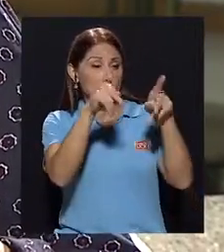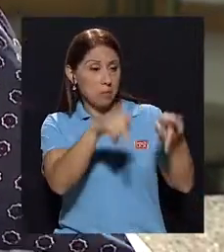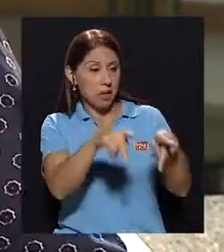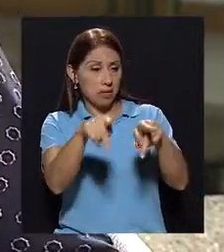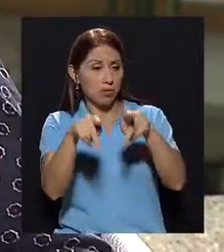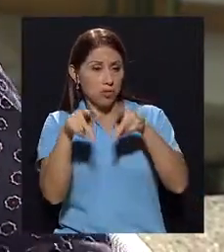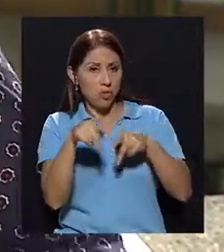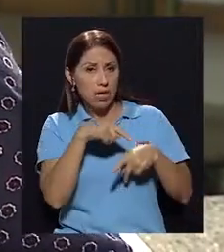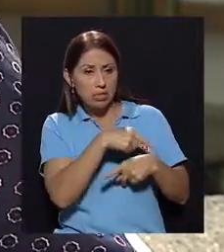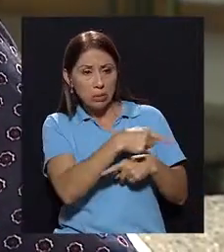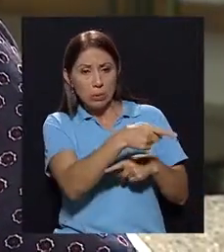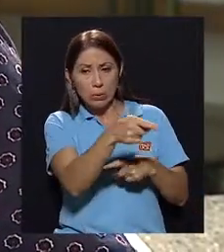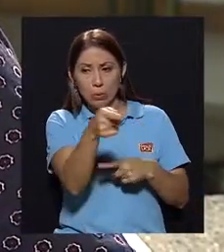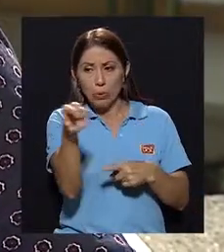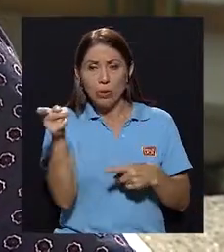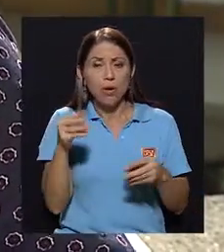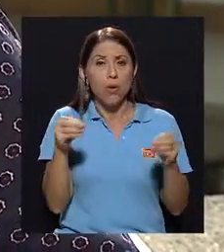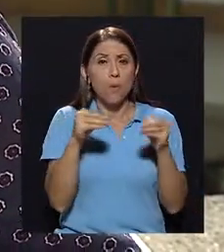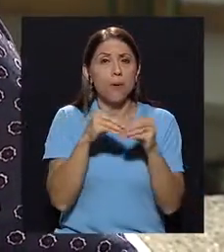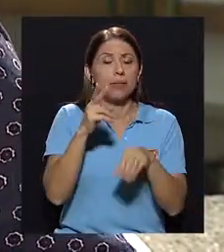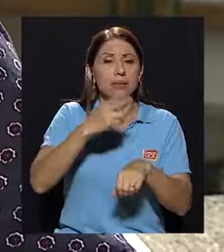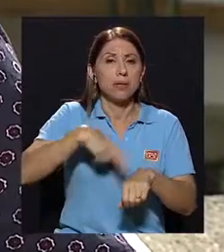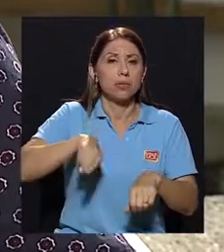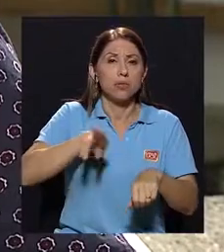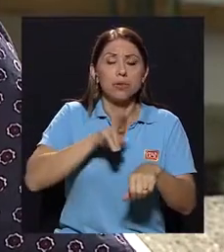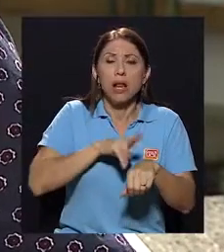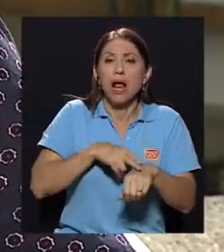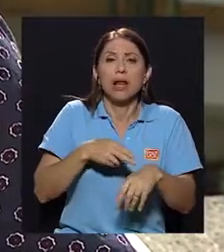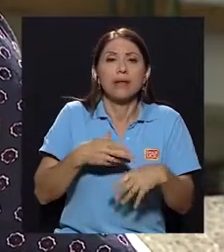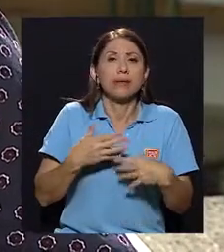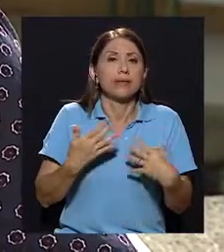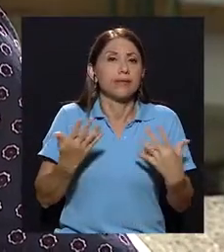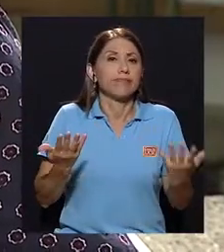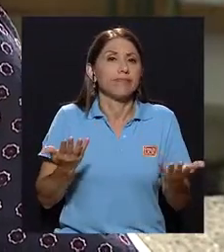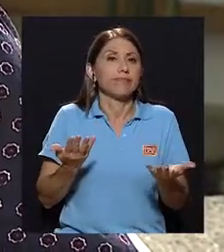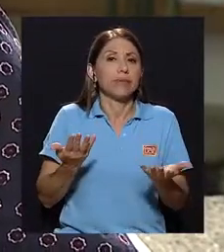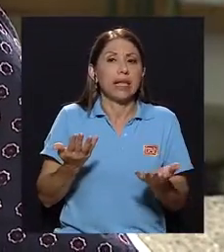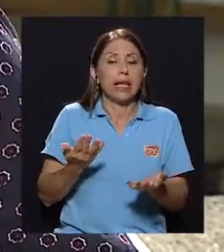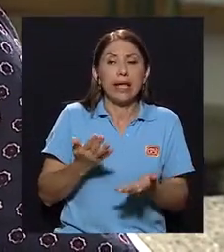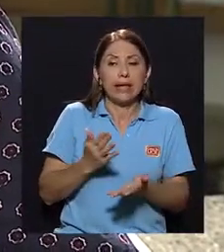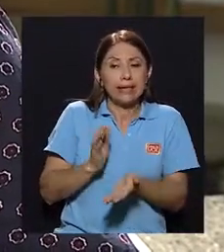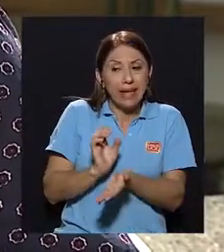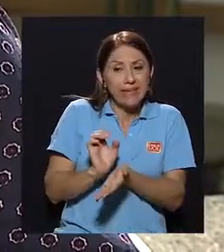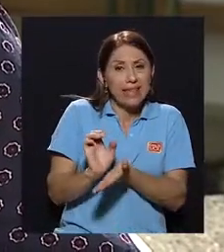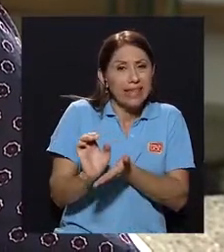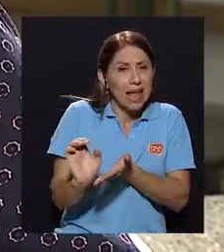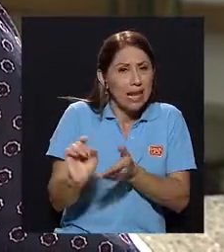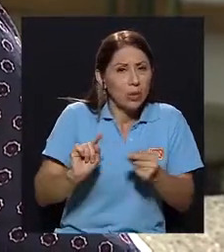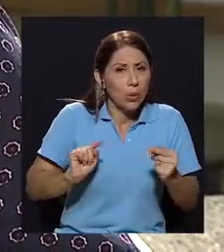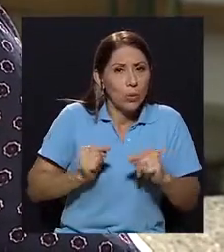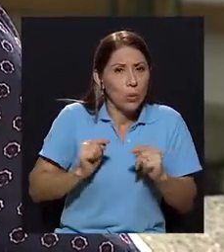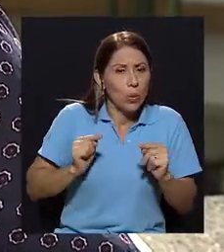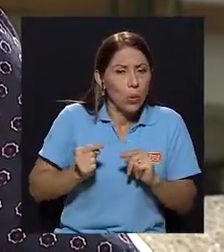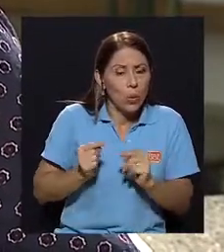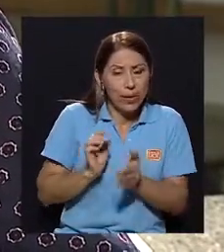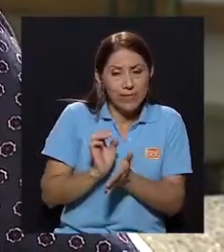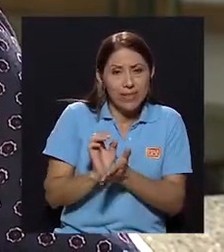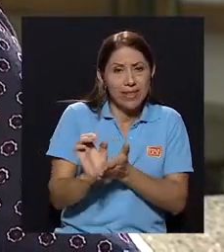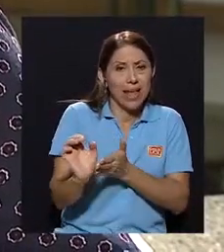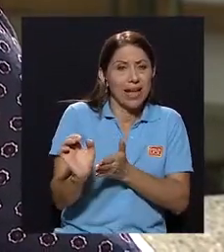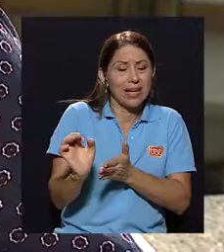por supuesto que yo creo que lo más natural del contexto es evitarles el dolor, evitarles una futura